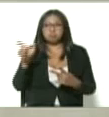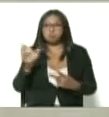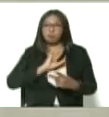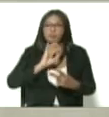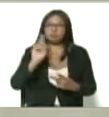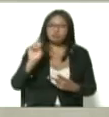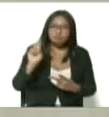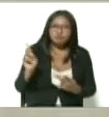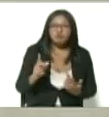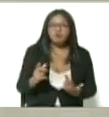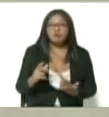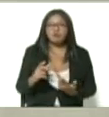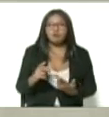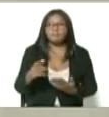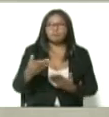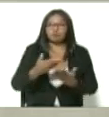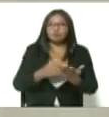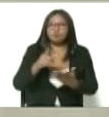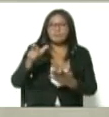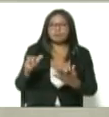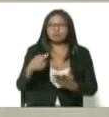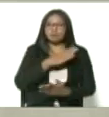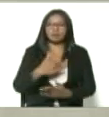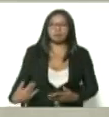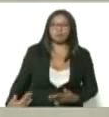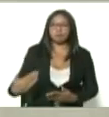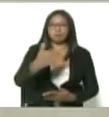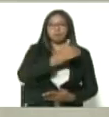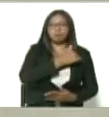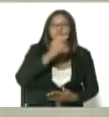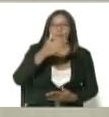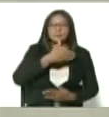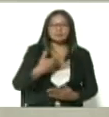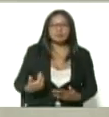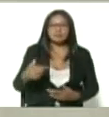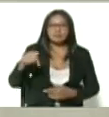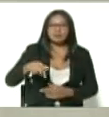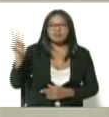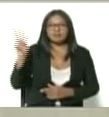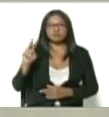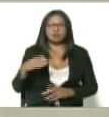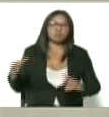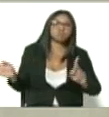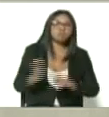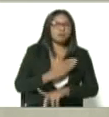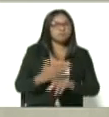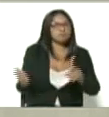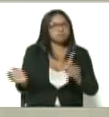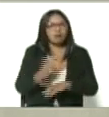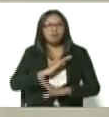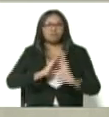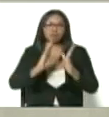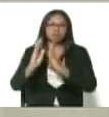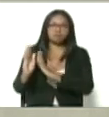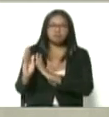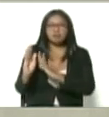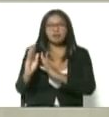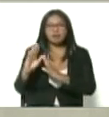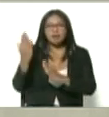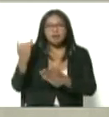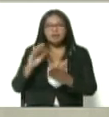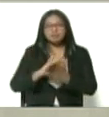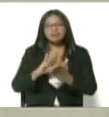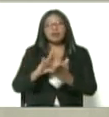y muchísimo menos pertenece a alguien que se ha autoproclamado presidente de Venezuela, violentando todo el orden constitucional para